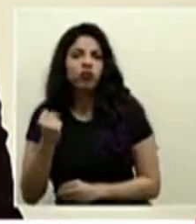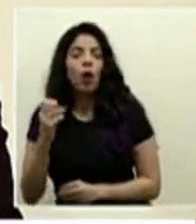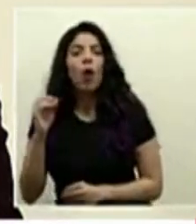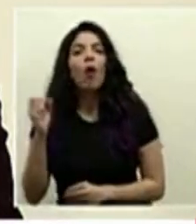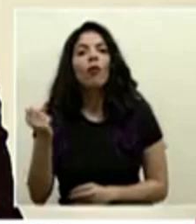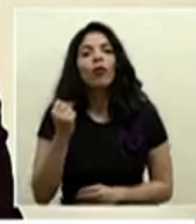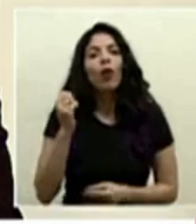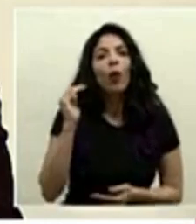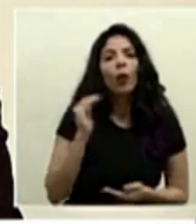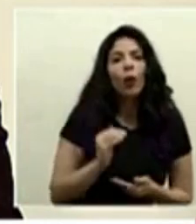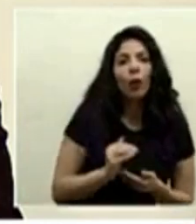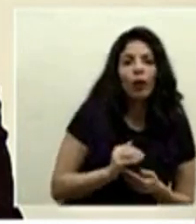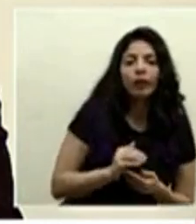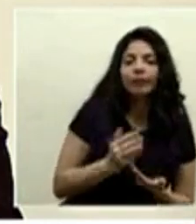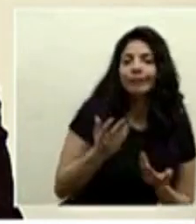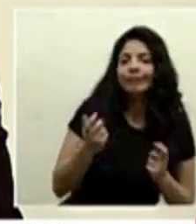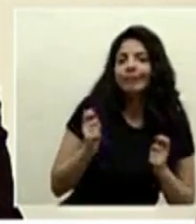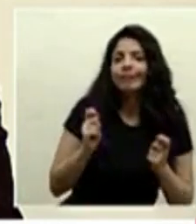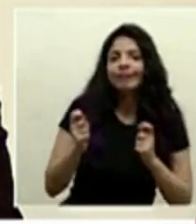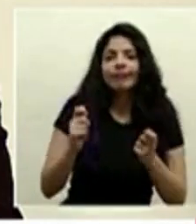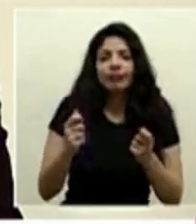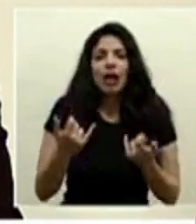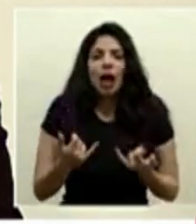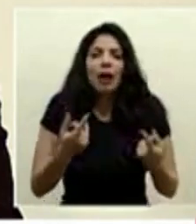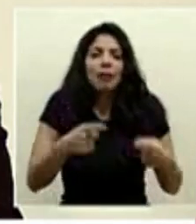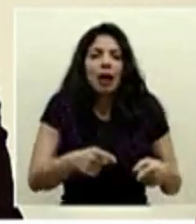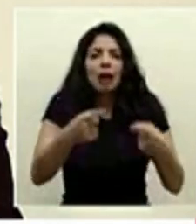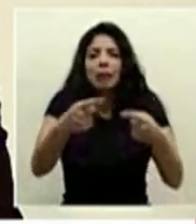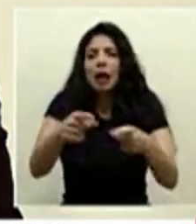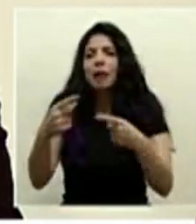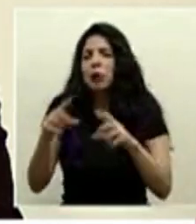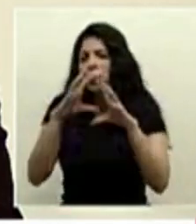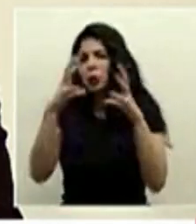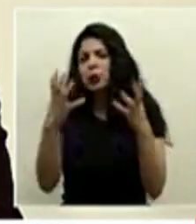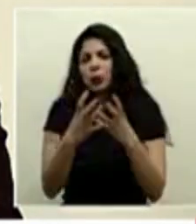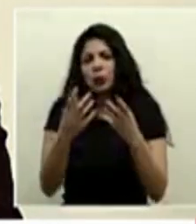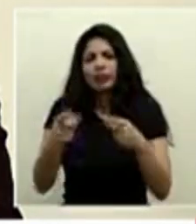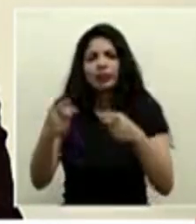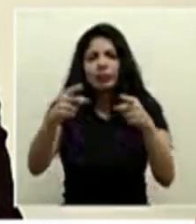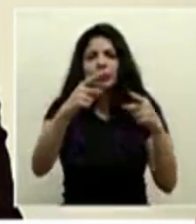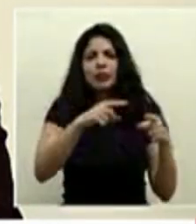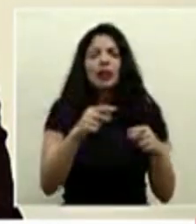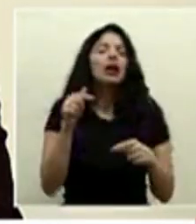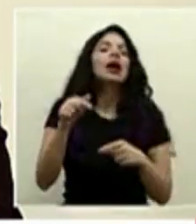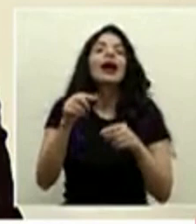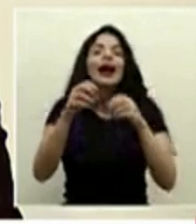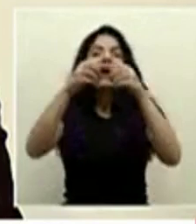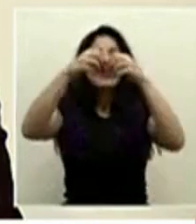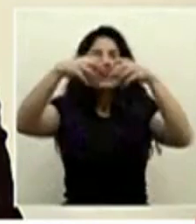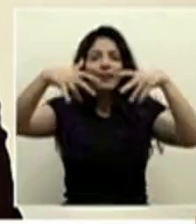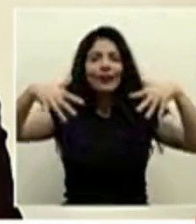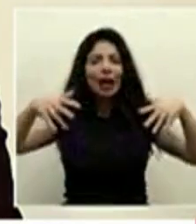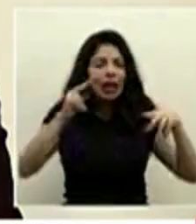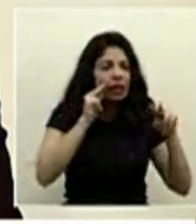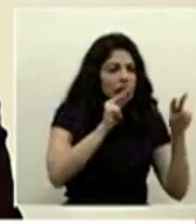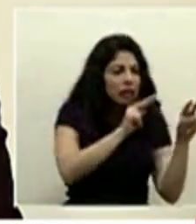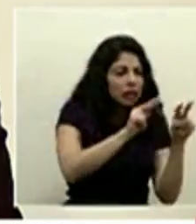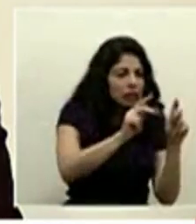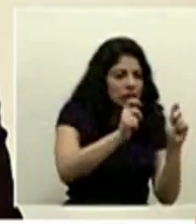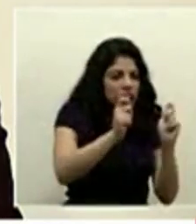agresividad estas mutaciones están ocurriendo en realidad en diferentes partes del mundo hay toda una red que se refiere a ese tipo de mutaciones